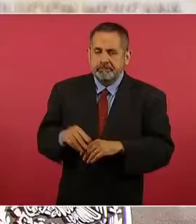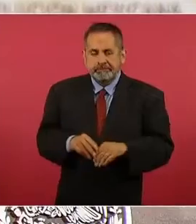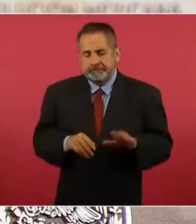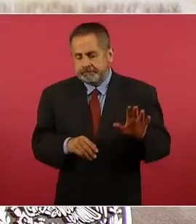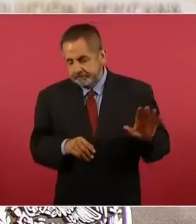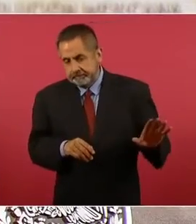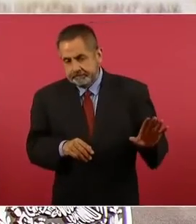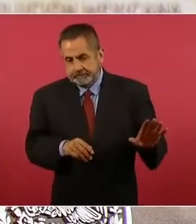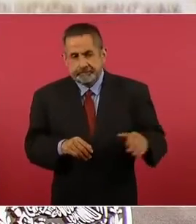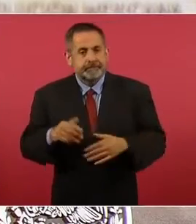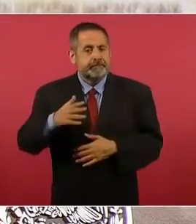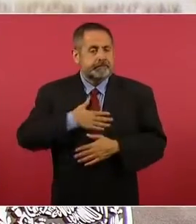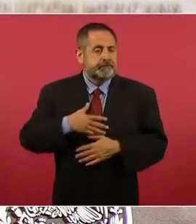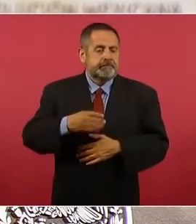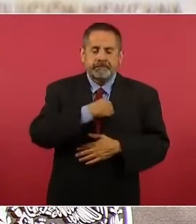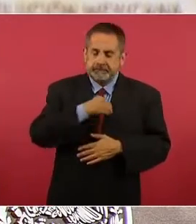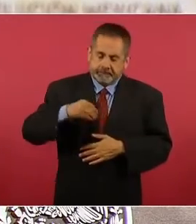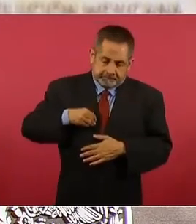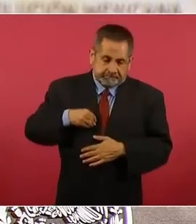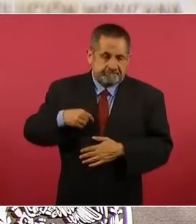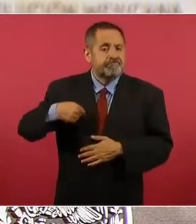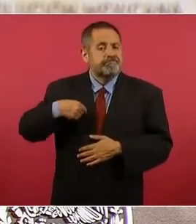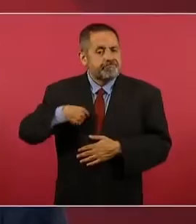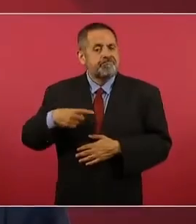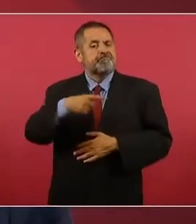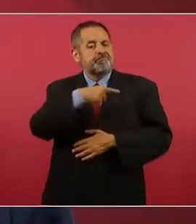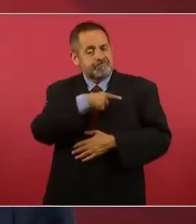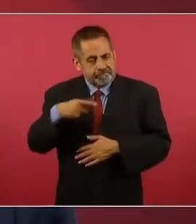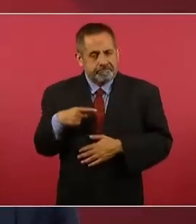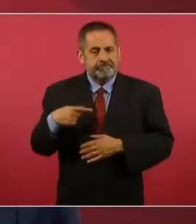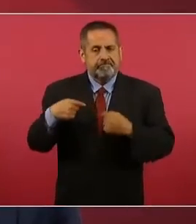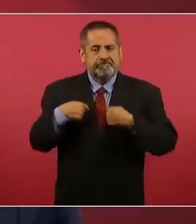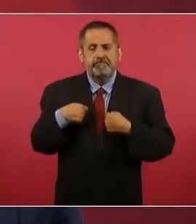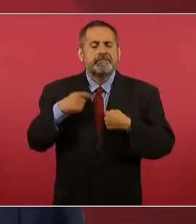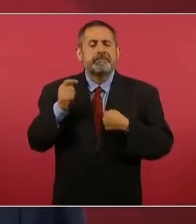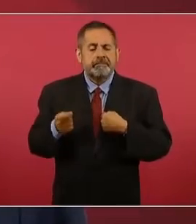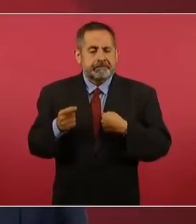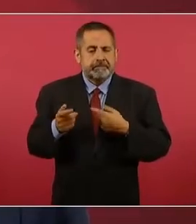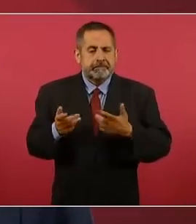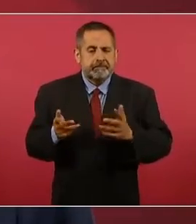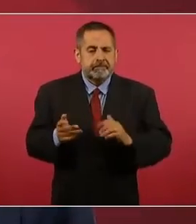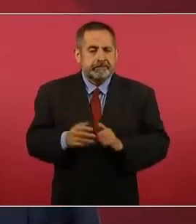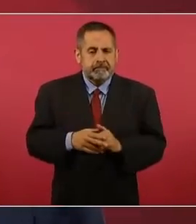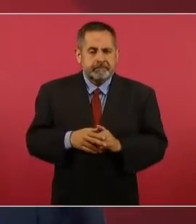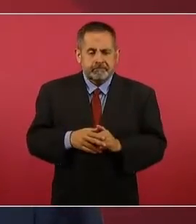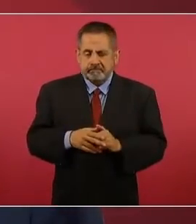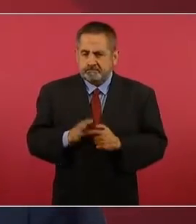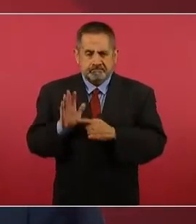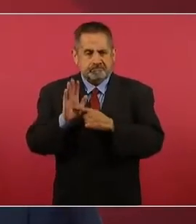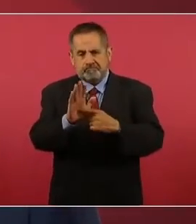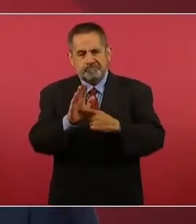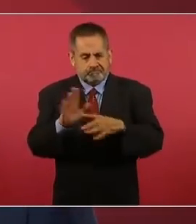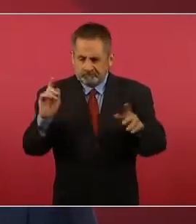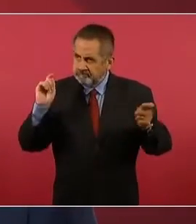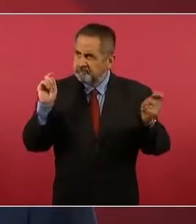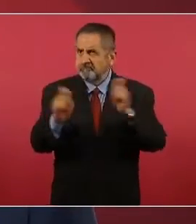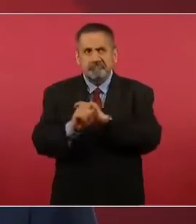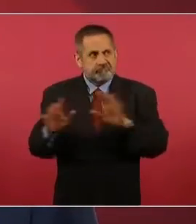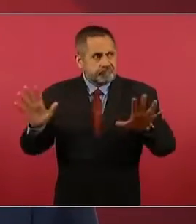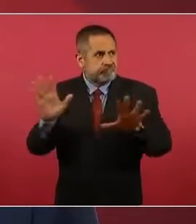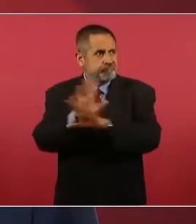la obligación, el deber de presentar los cambios